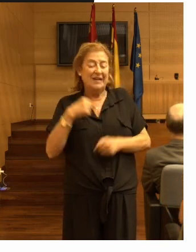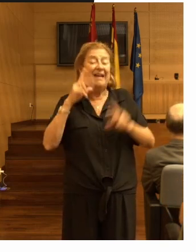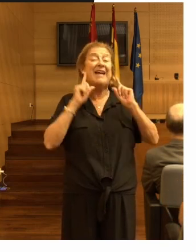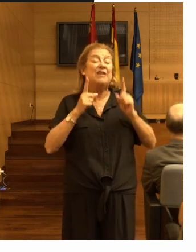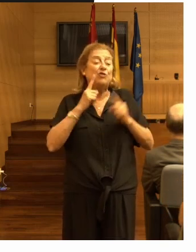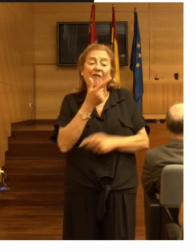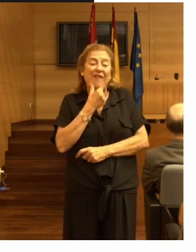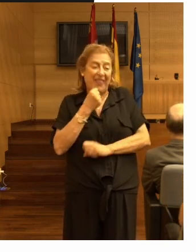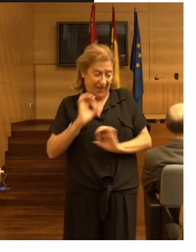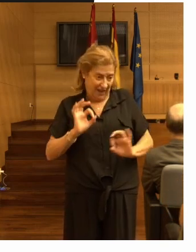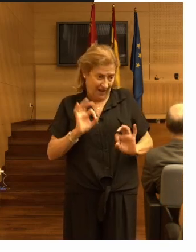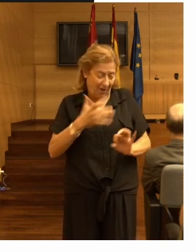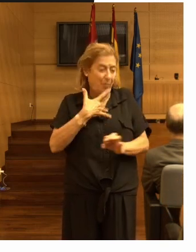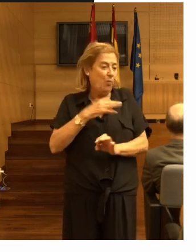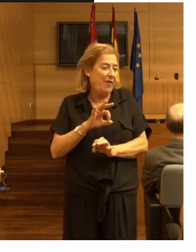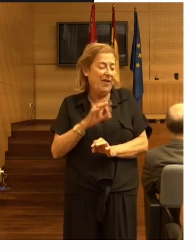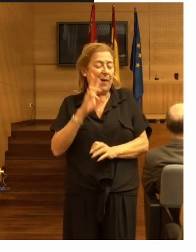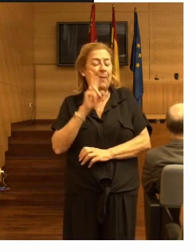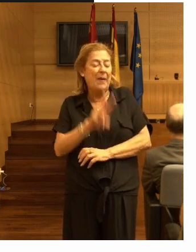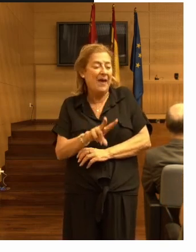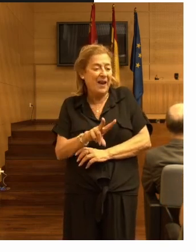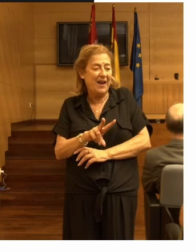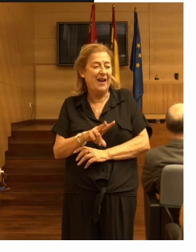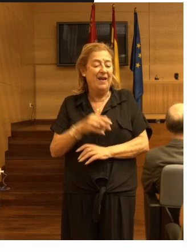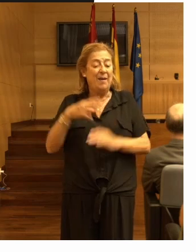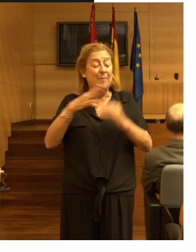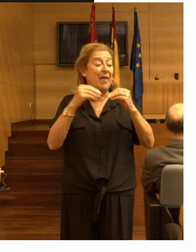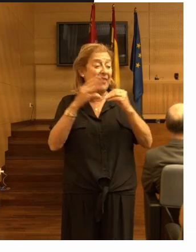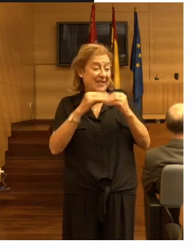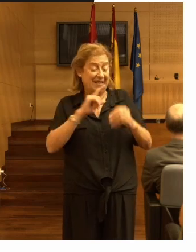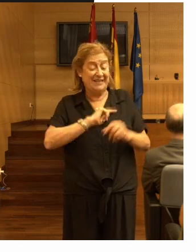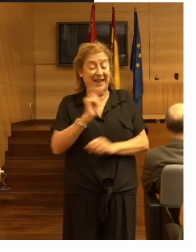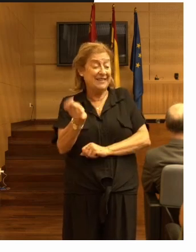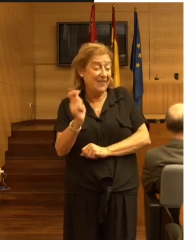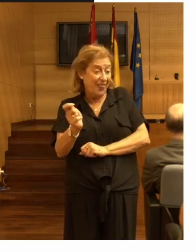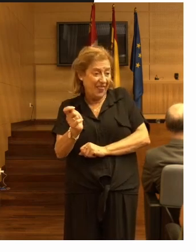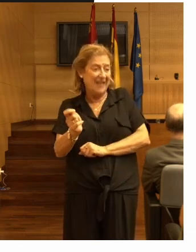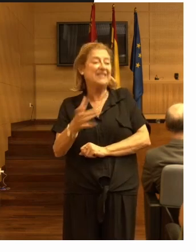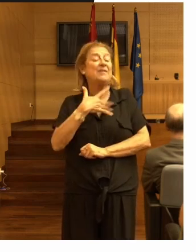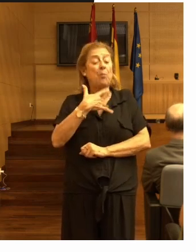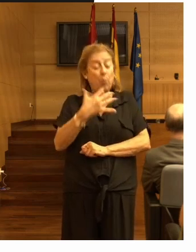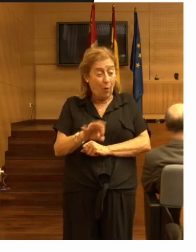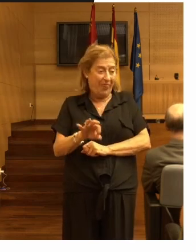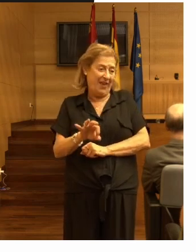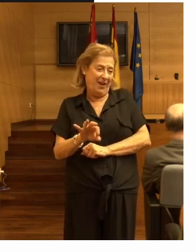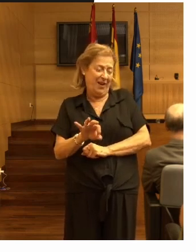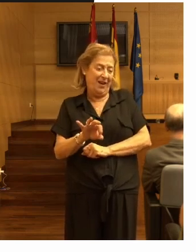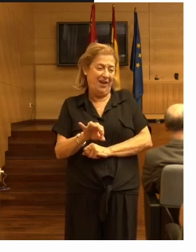podemos ver los pacientes de residencias que si pueden